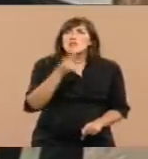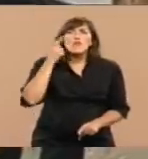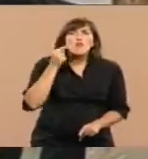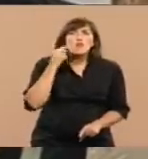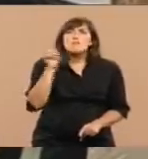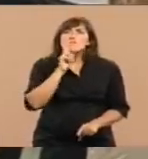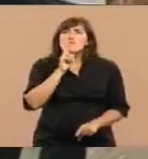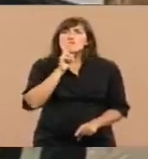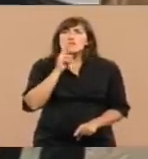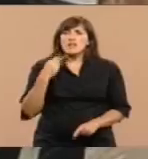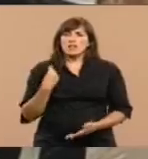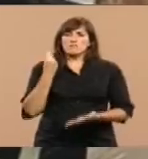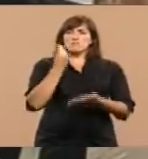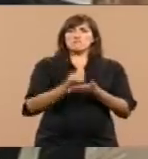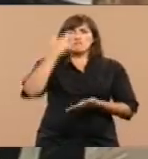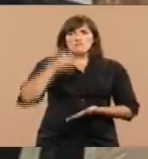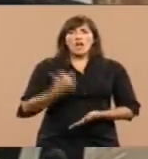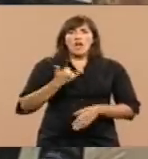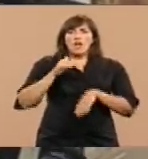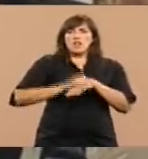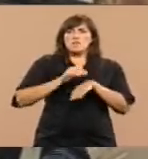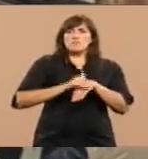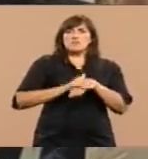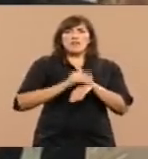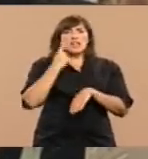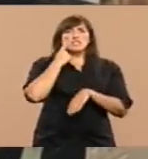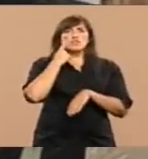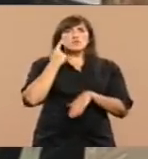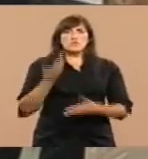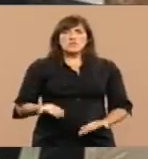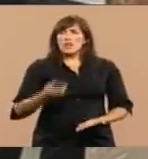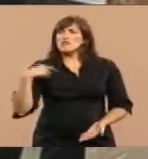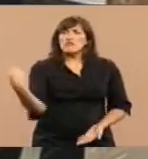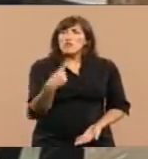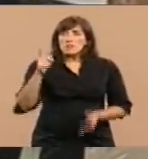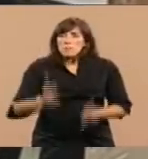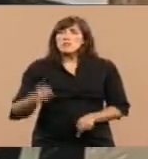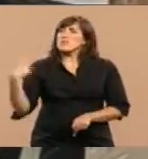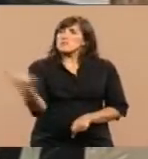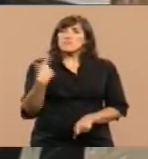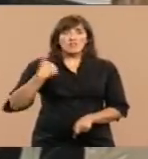responsabilidades institucionales y fundamentalmente también todos los argentinos